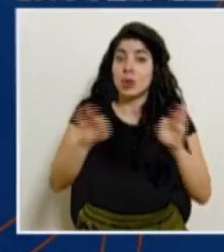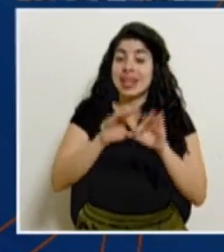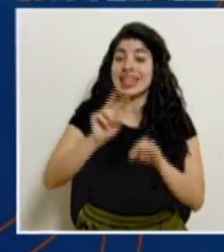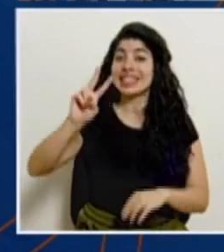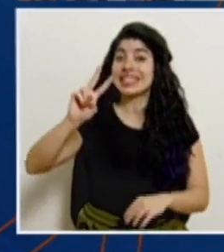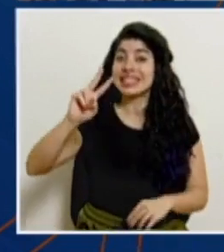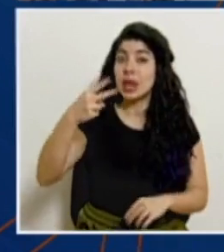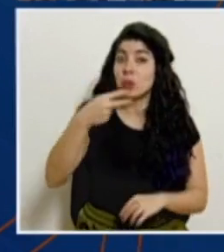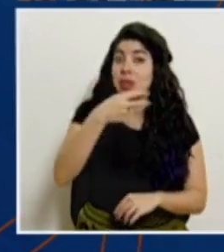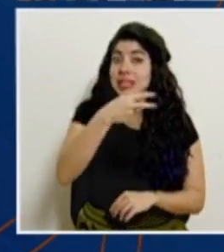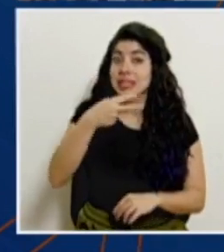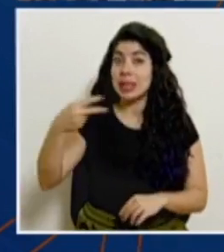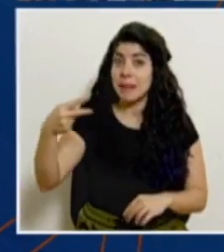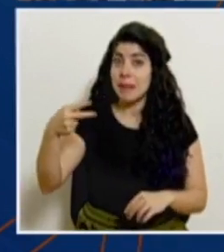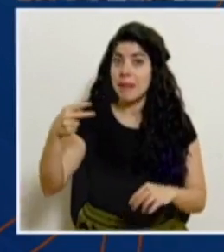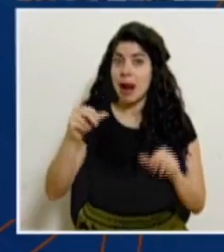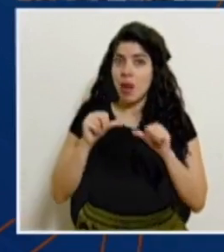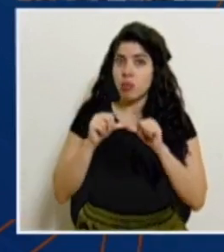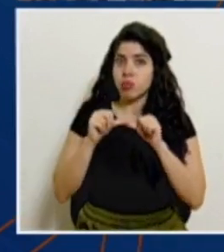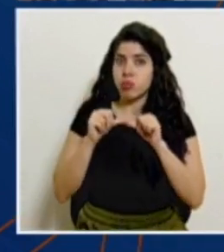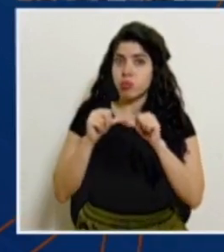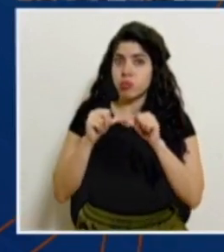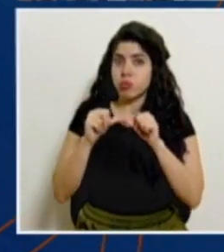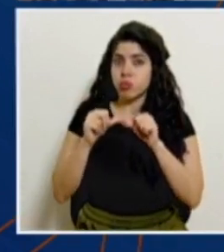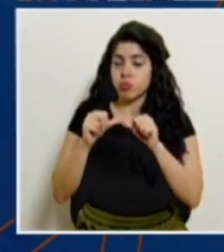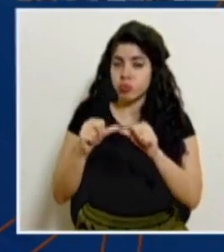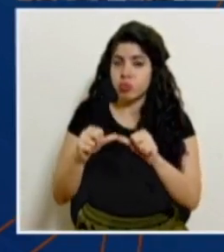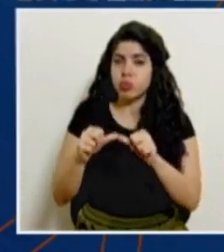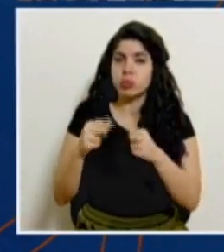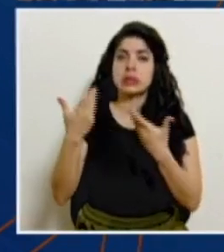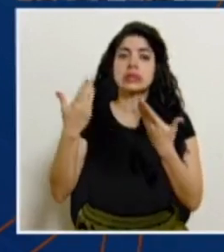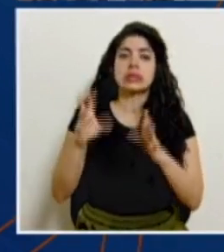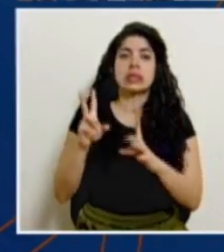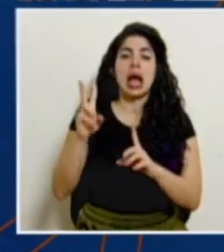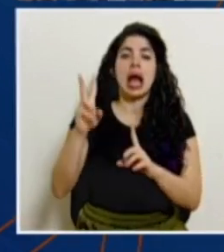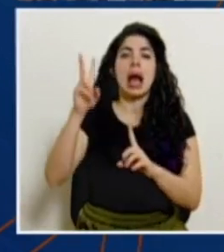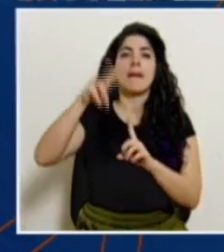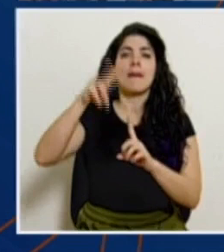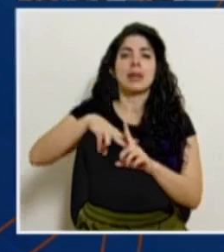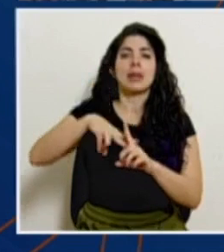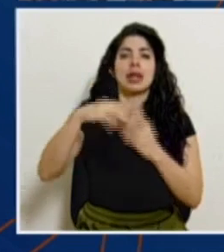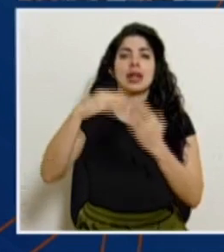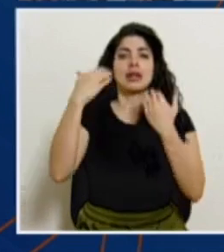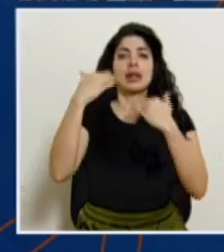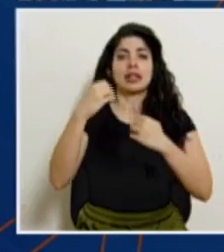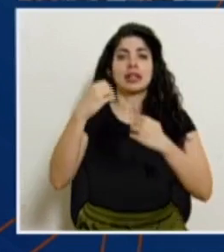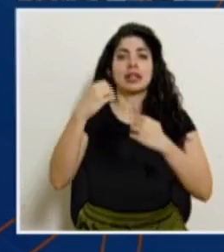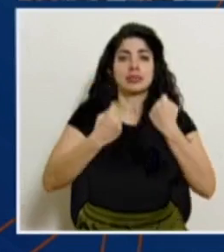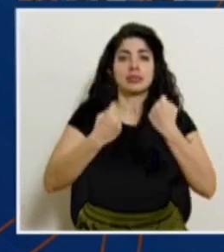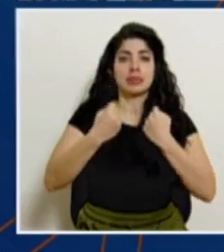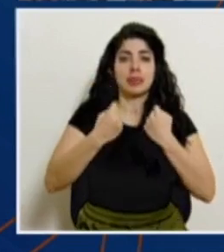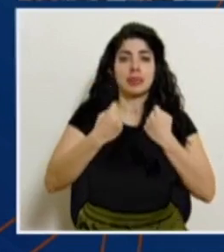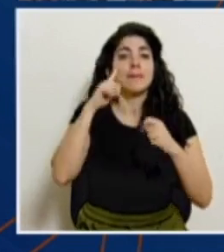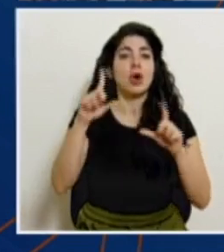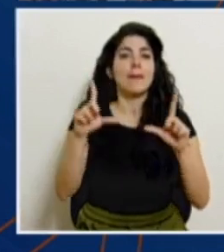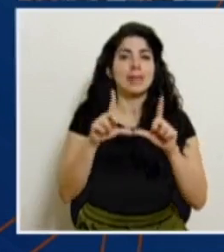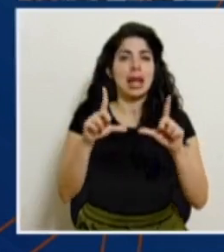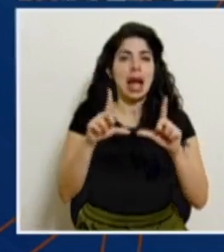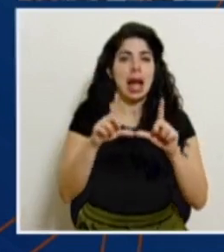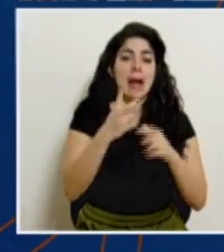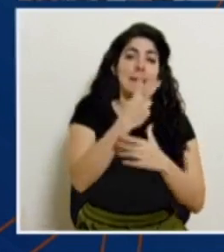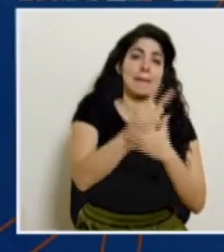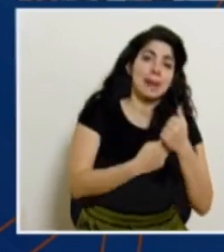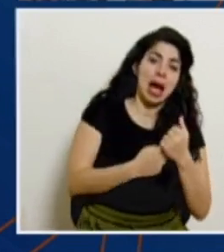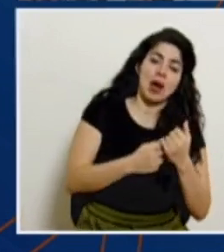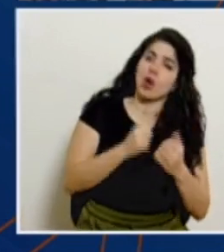semana consecutiva se ha ampliado, perdón, se ha aplicado la restricción vehicular sanitaria por placas par o